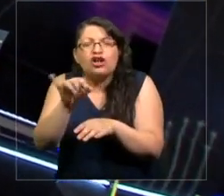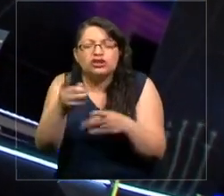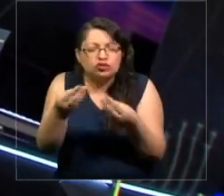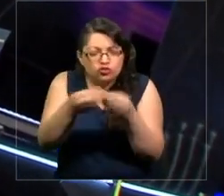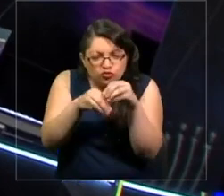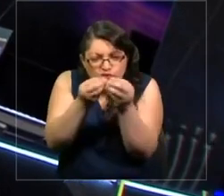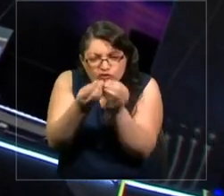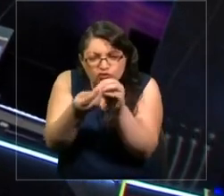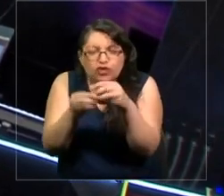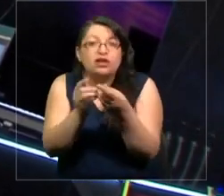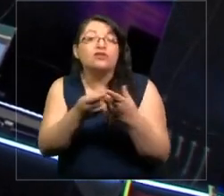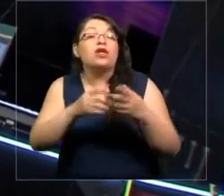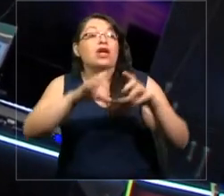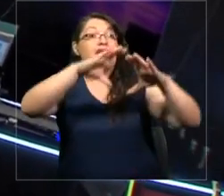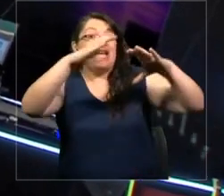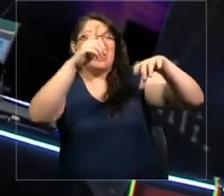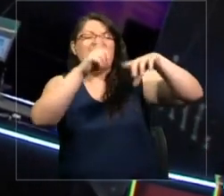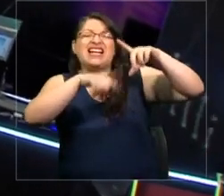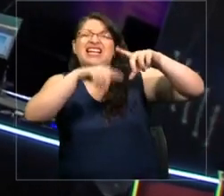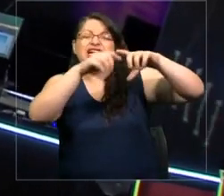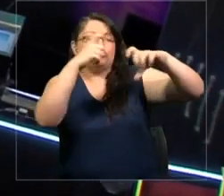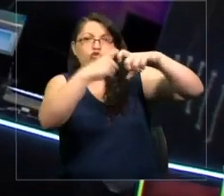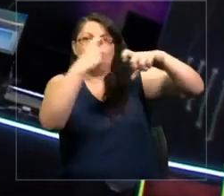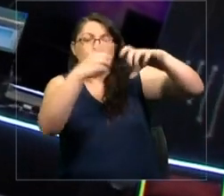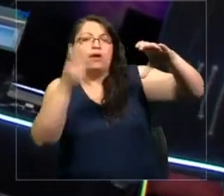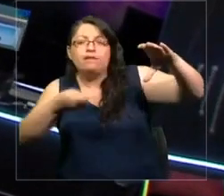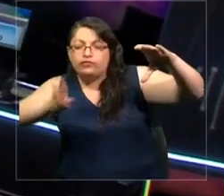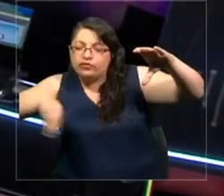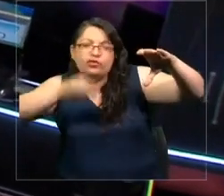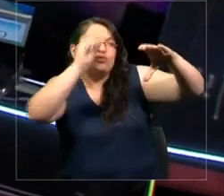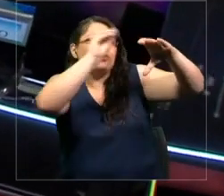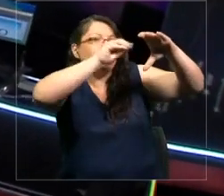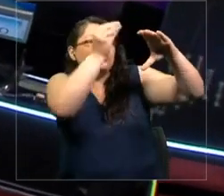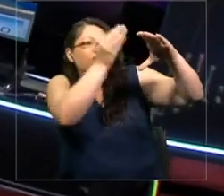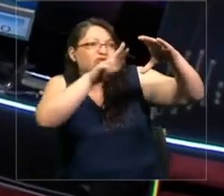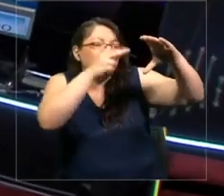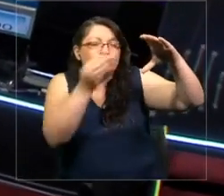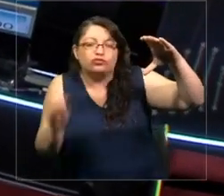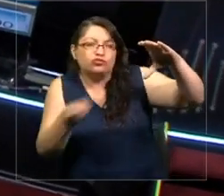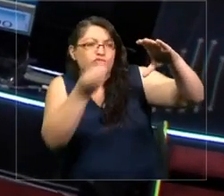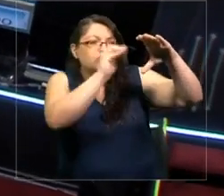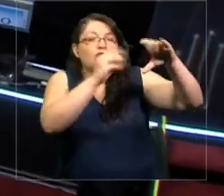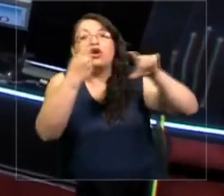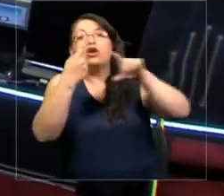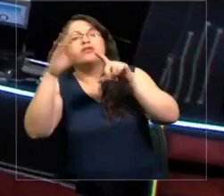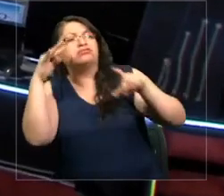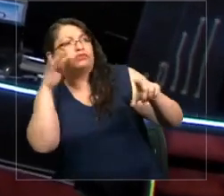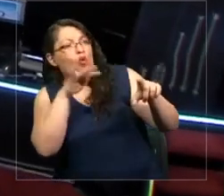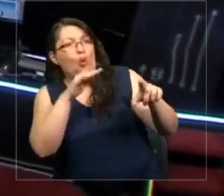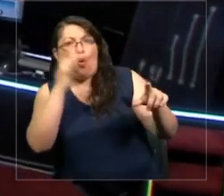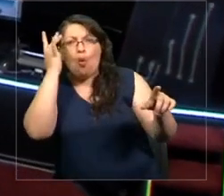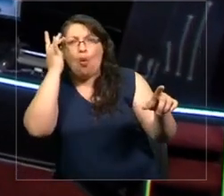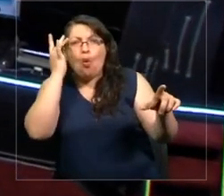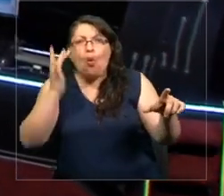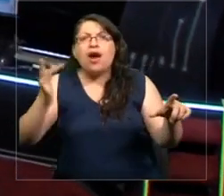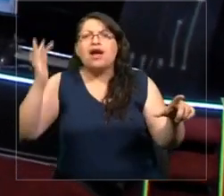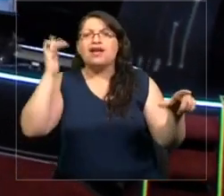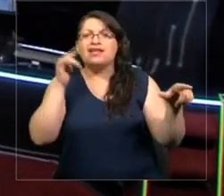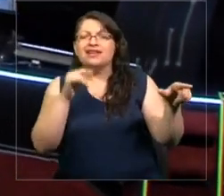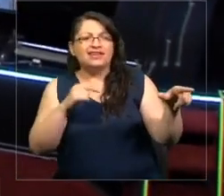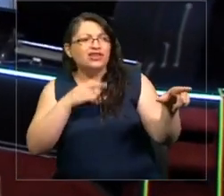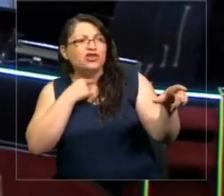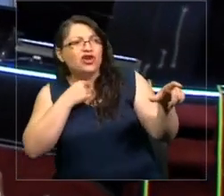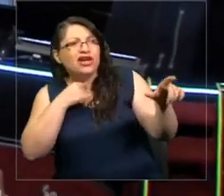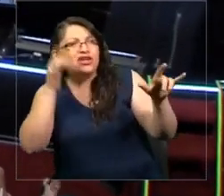cavidades de la roca para dibujar un bisonte. Todos los que estaban alrededor, muy probablemente dijeron, qué superdotados, qué ganas de ser